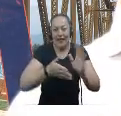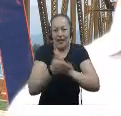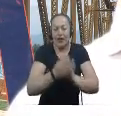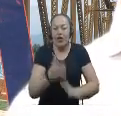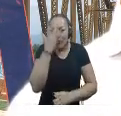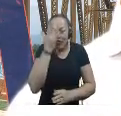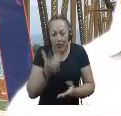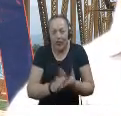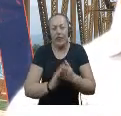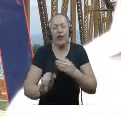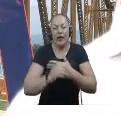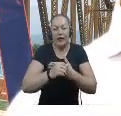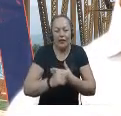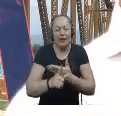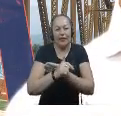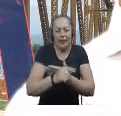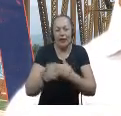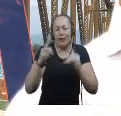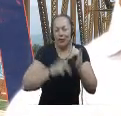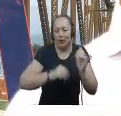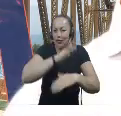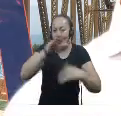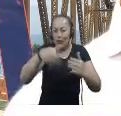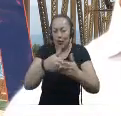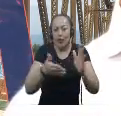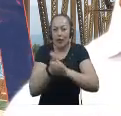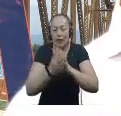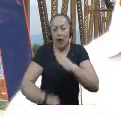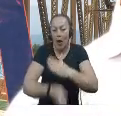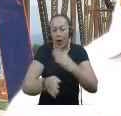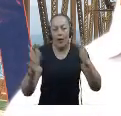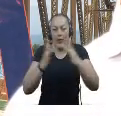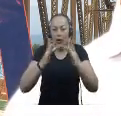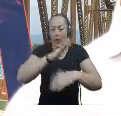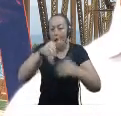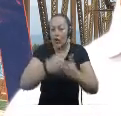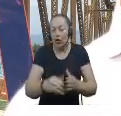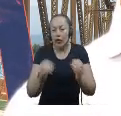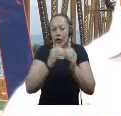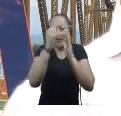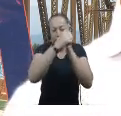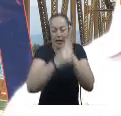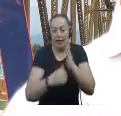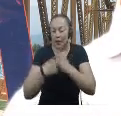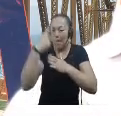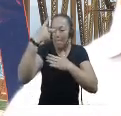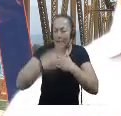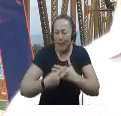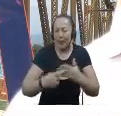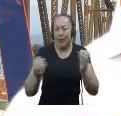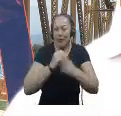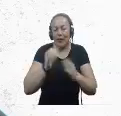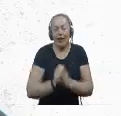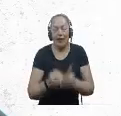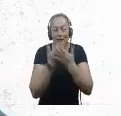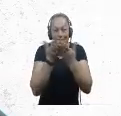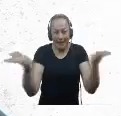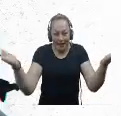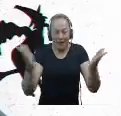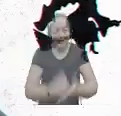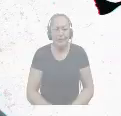En Facebook Instagram Twitter Y Youtube Y seguir conectados Con todos Nuestros proyectos Y eventos